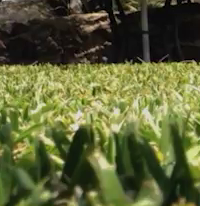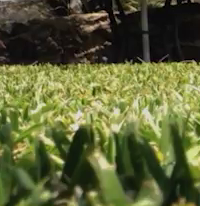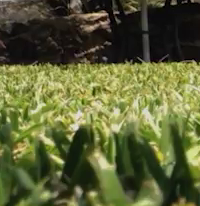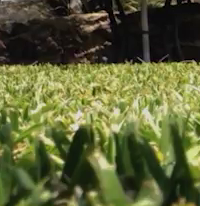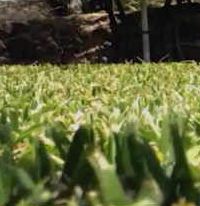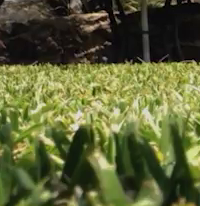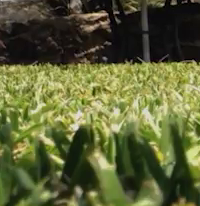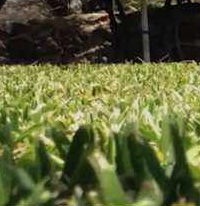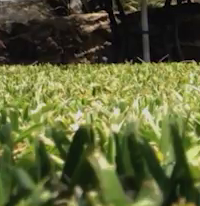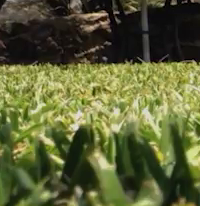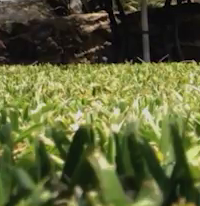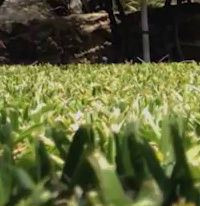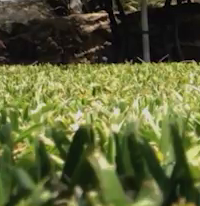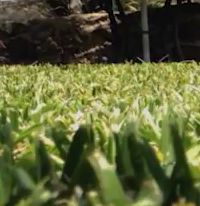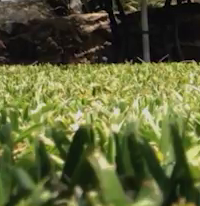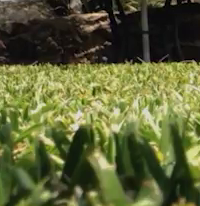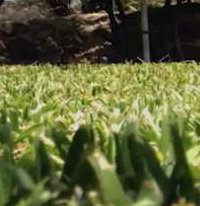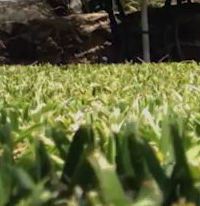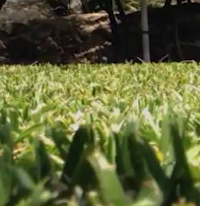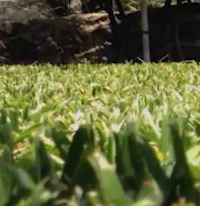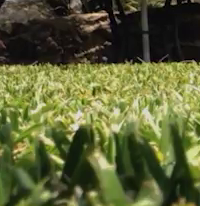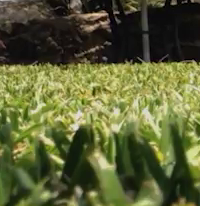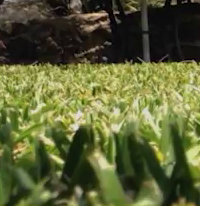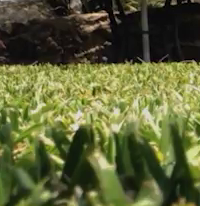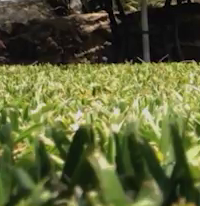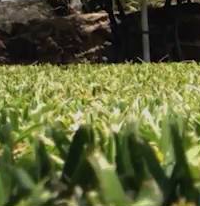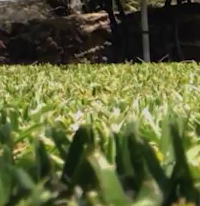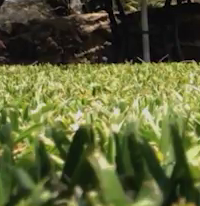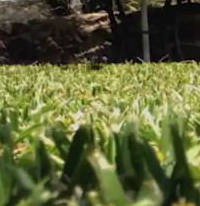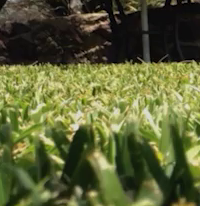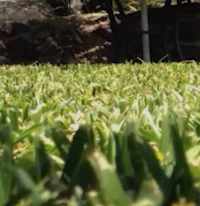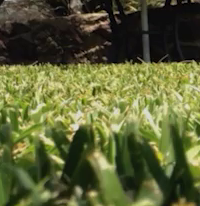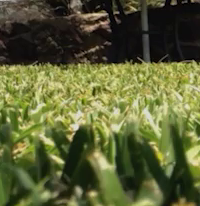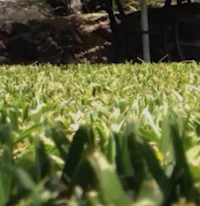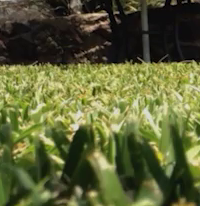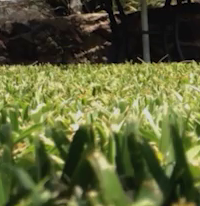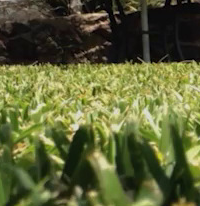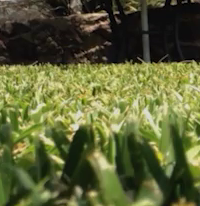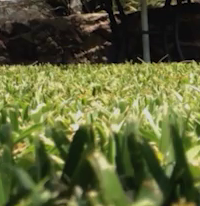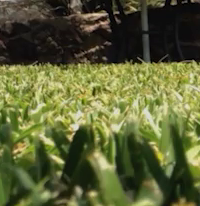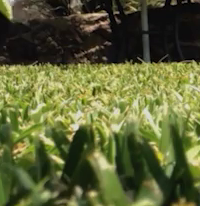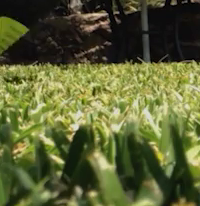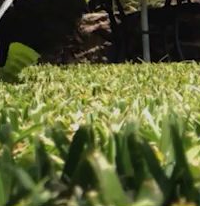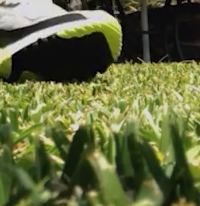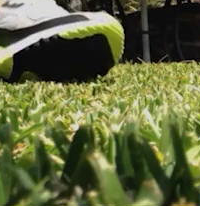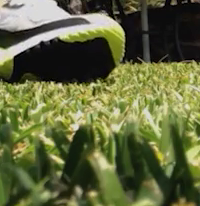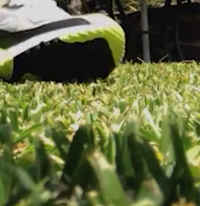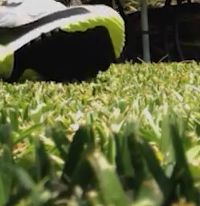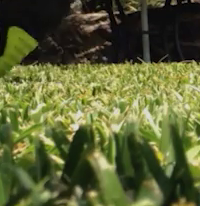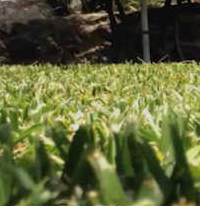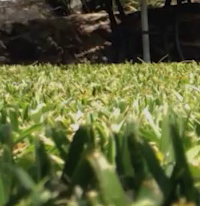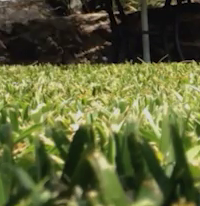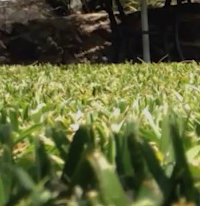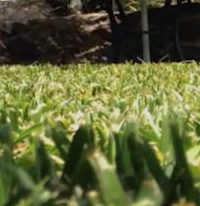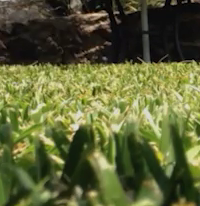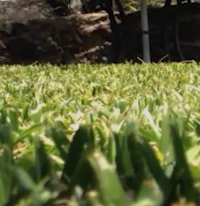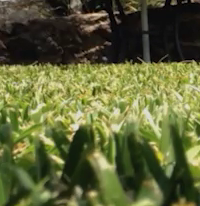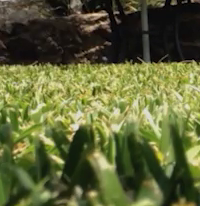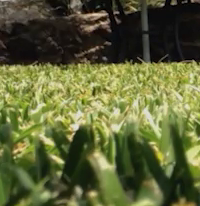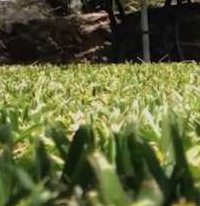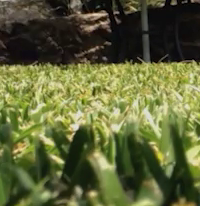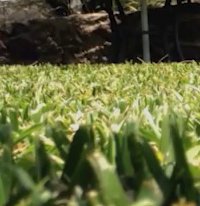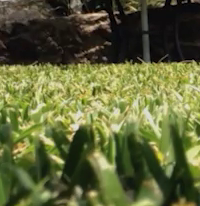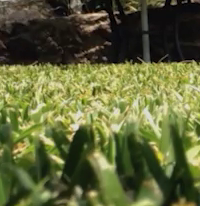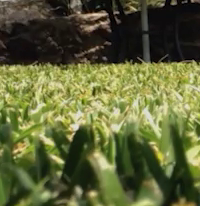Así es. Y ahora vamos a pasar con la parte de los brazos. Los brazos pueden ponerse